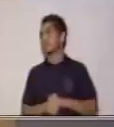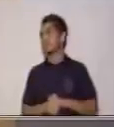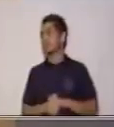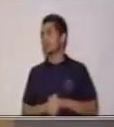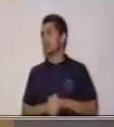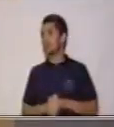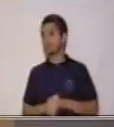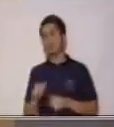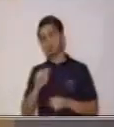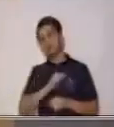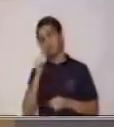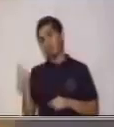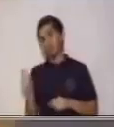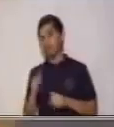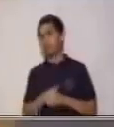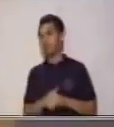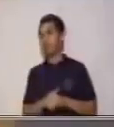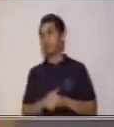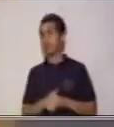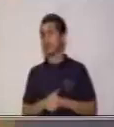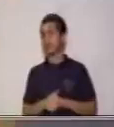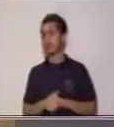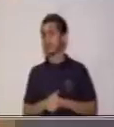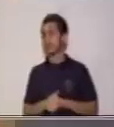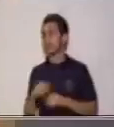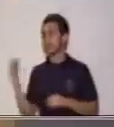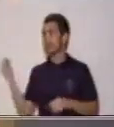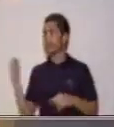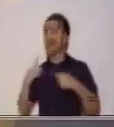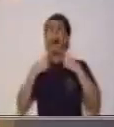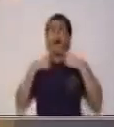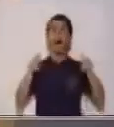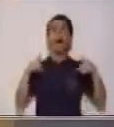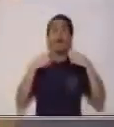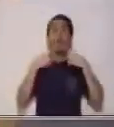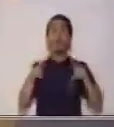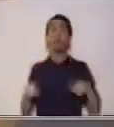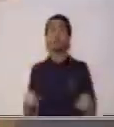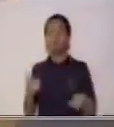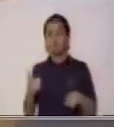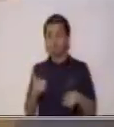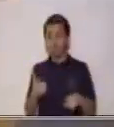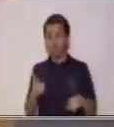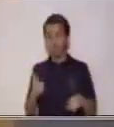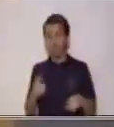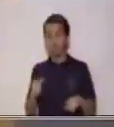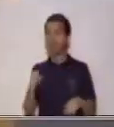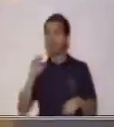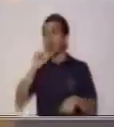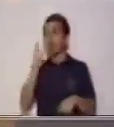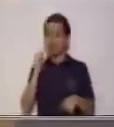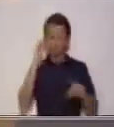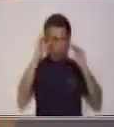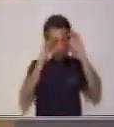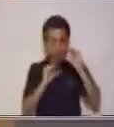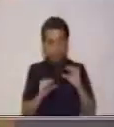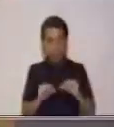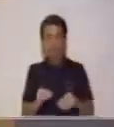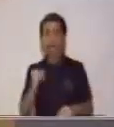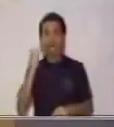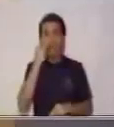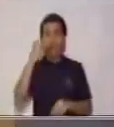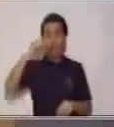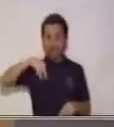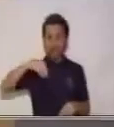Otra parte que vamos a encontrar en el anuncio publicitario es la imagen. Y esta es